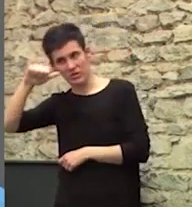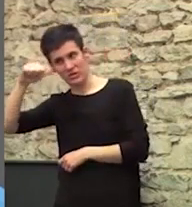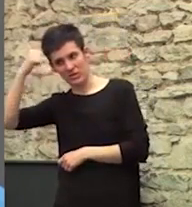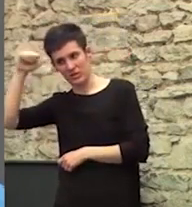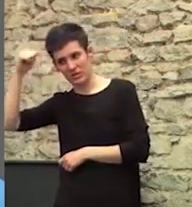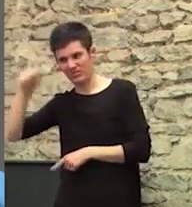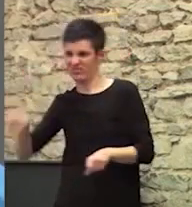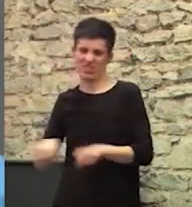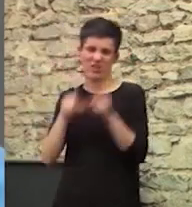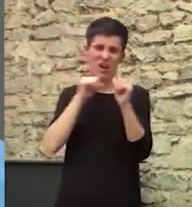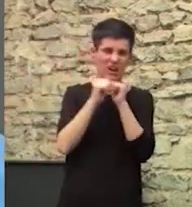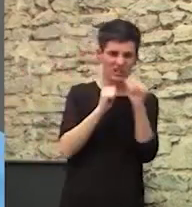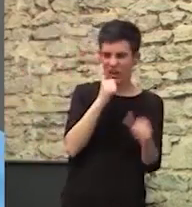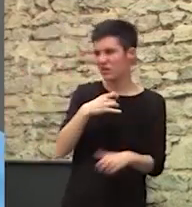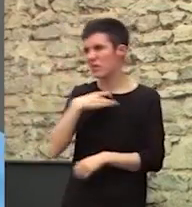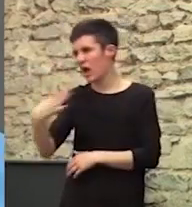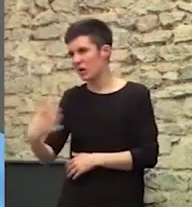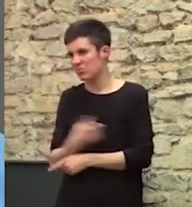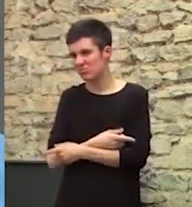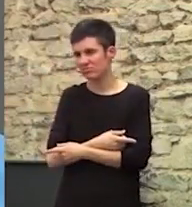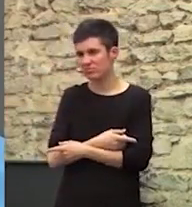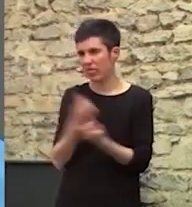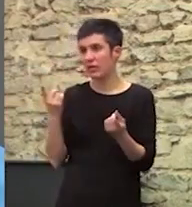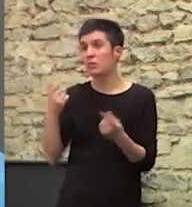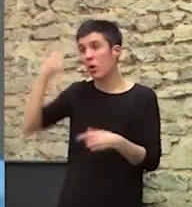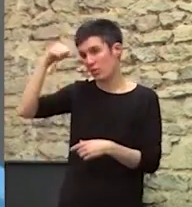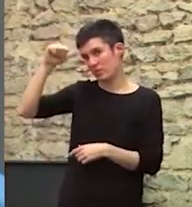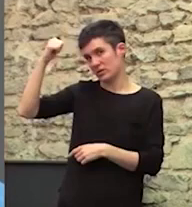me da lo mismo que sean gitanos que sean payos pero los hombres